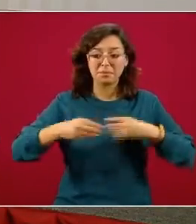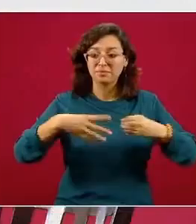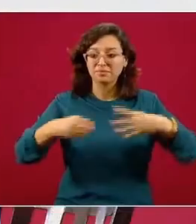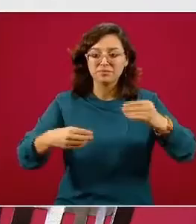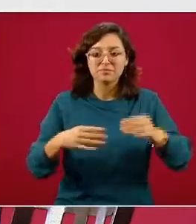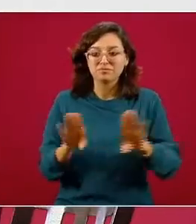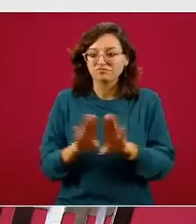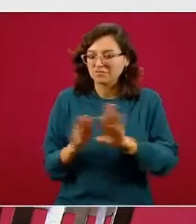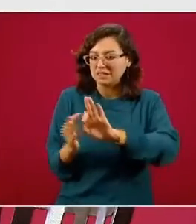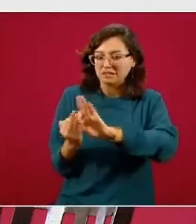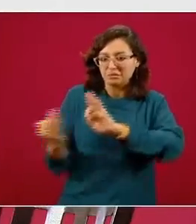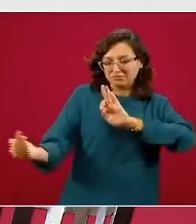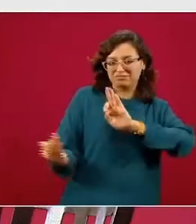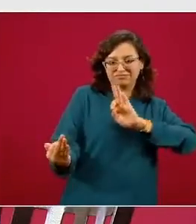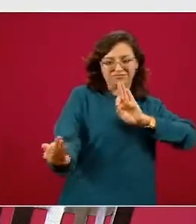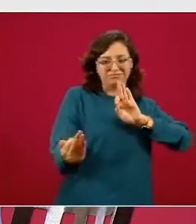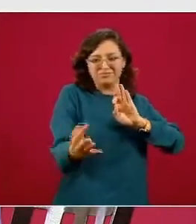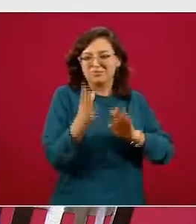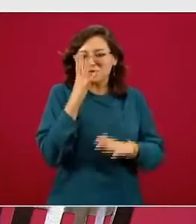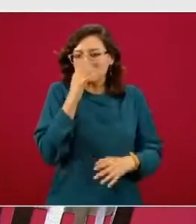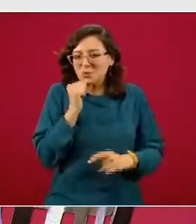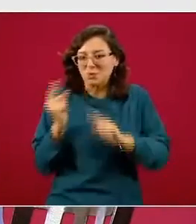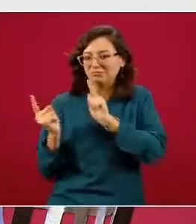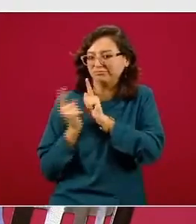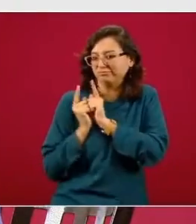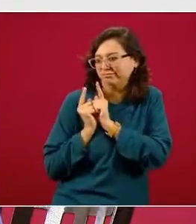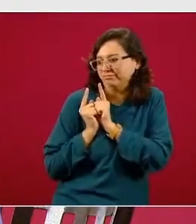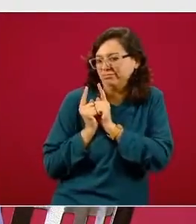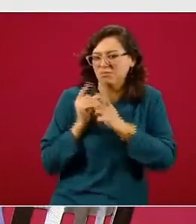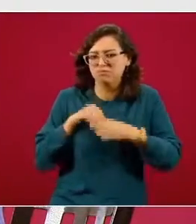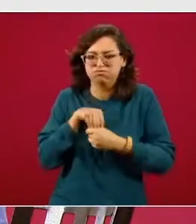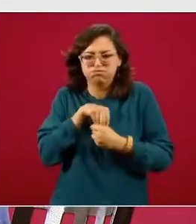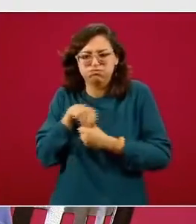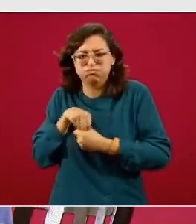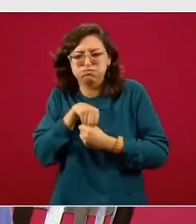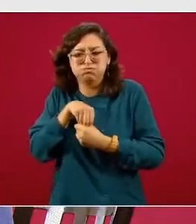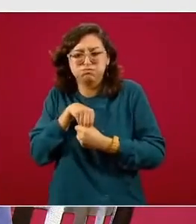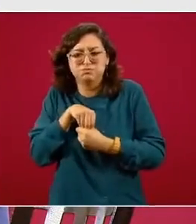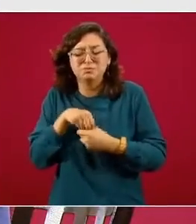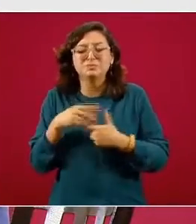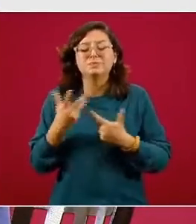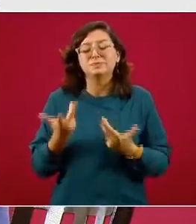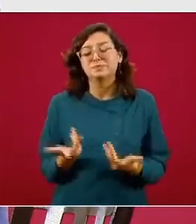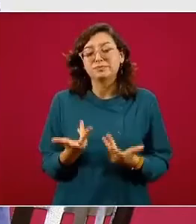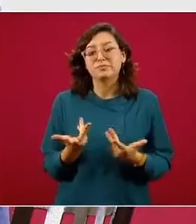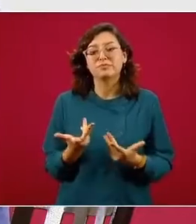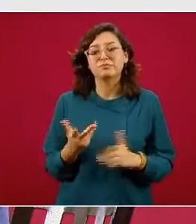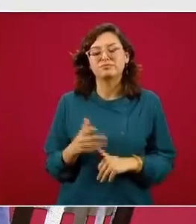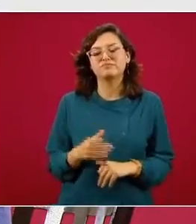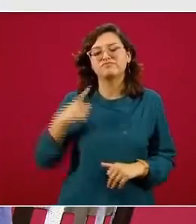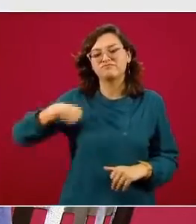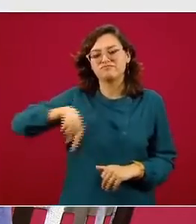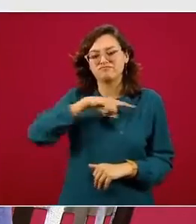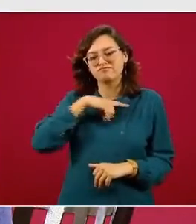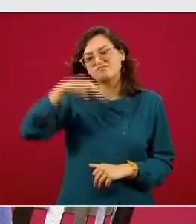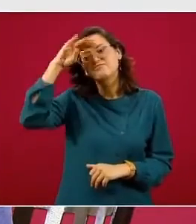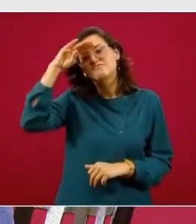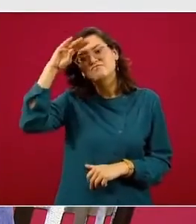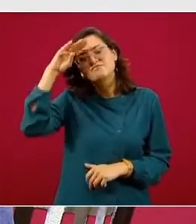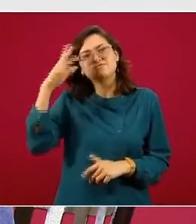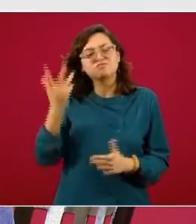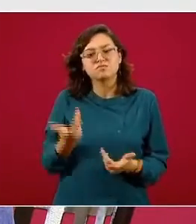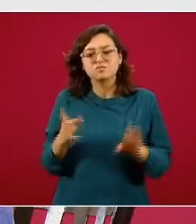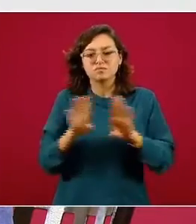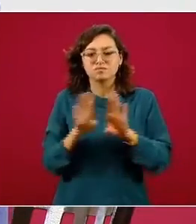puede lograr la sana distancia cuando se está tan densa la población entonces pusimos en práctica una serie de